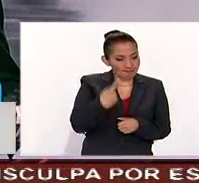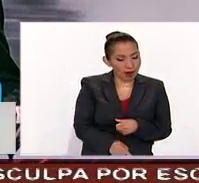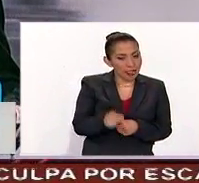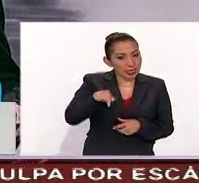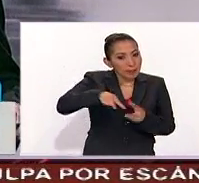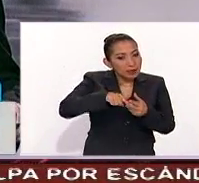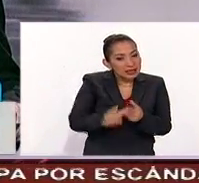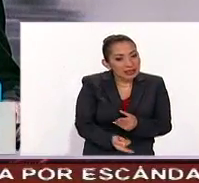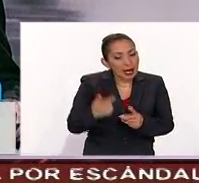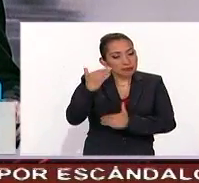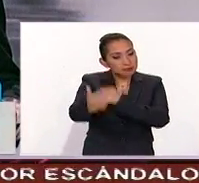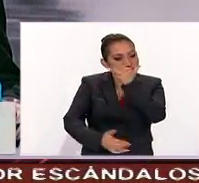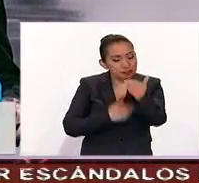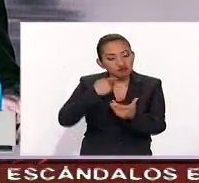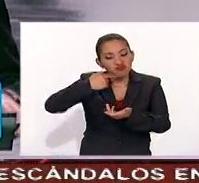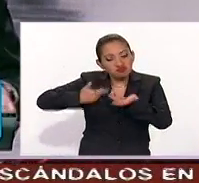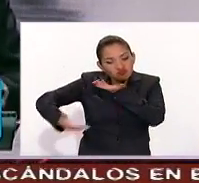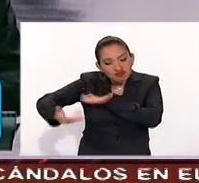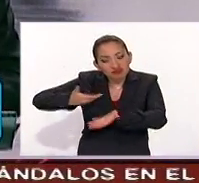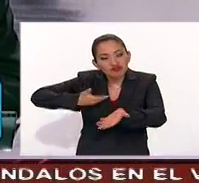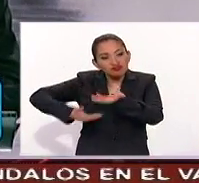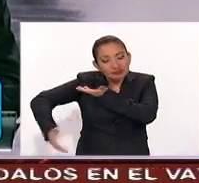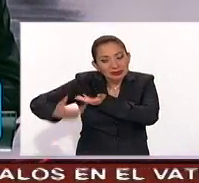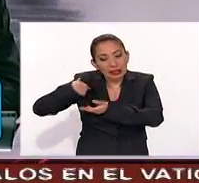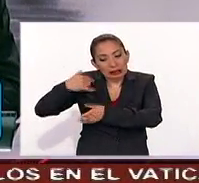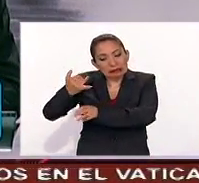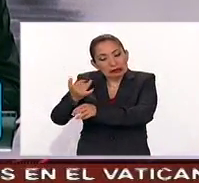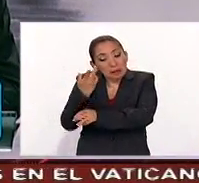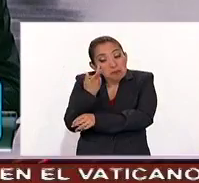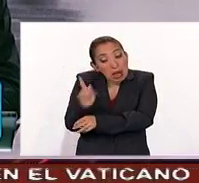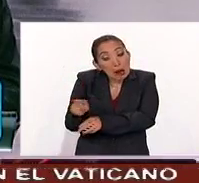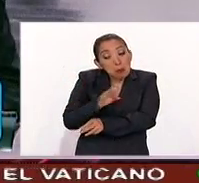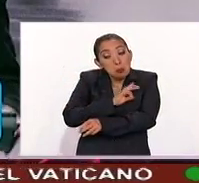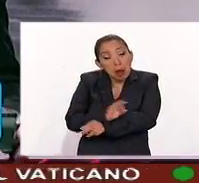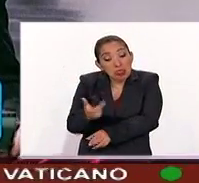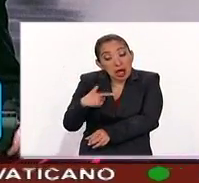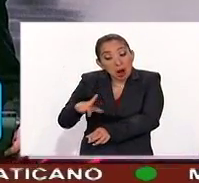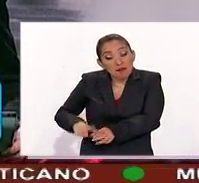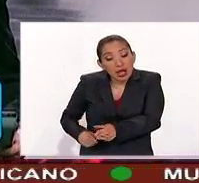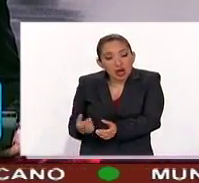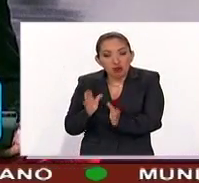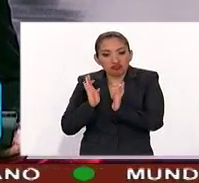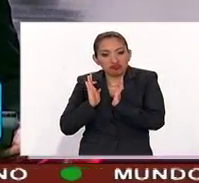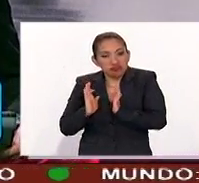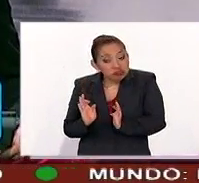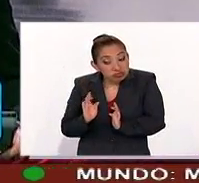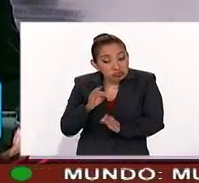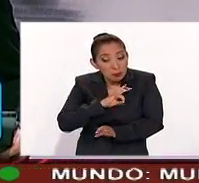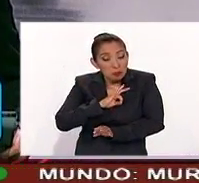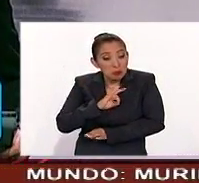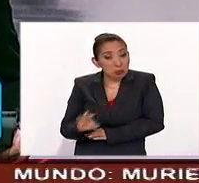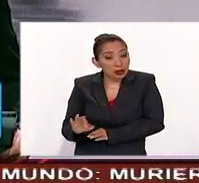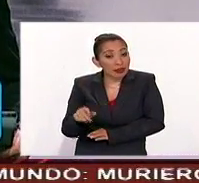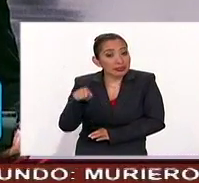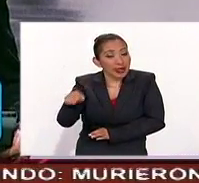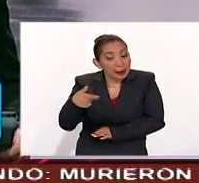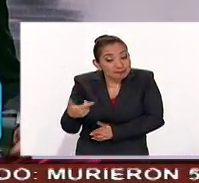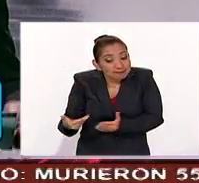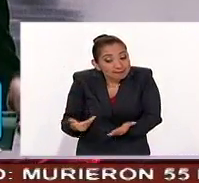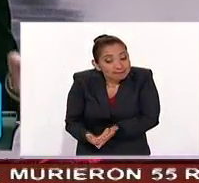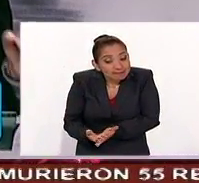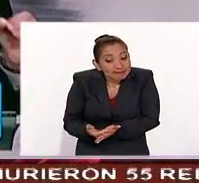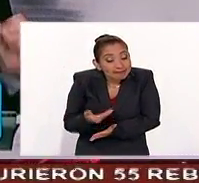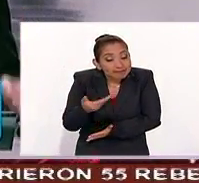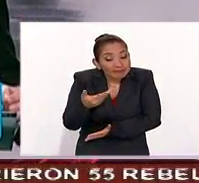de iniciar un proceso de diálogo y explorar la viabilidad de un gobierno estable que pueda ofrecer